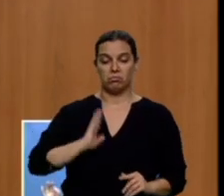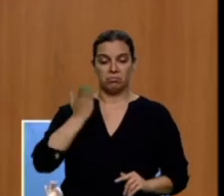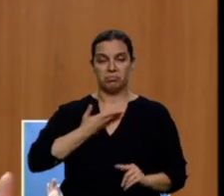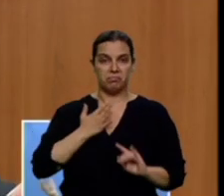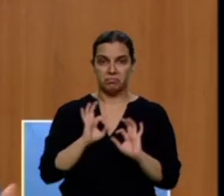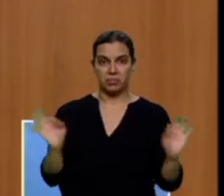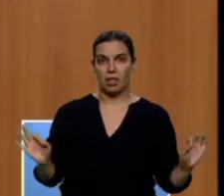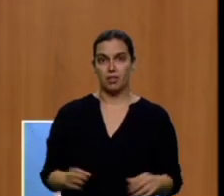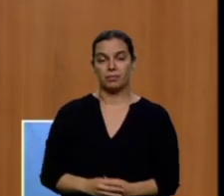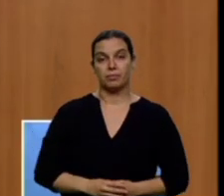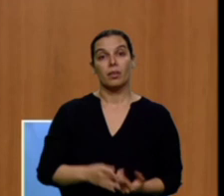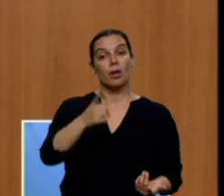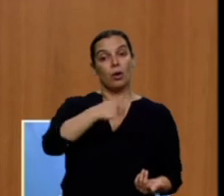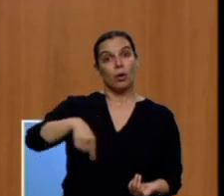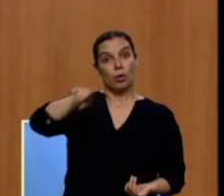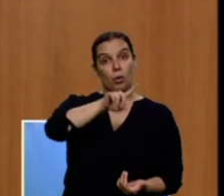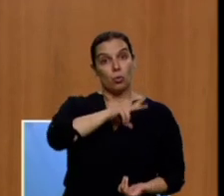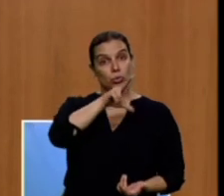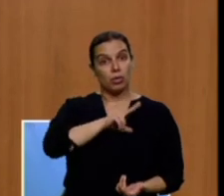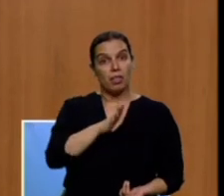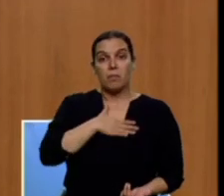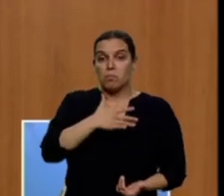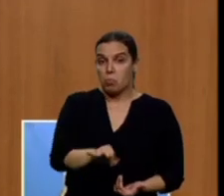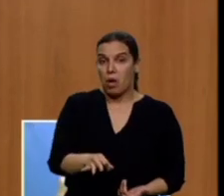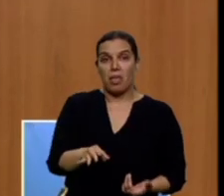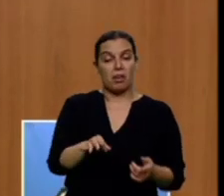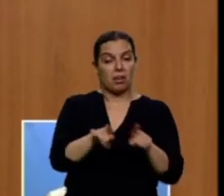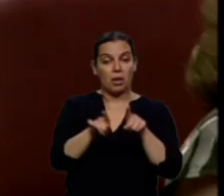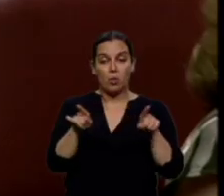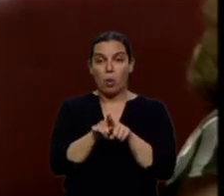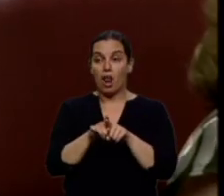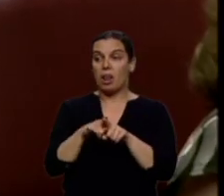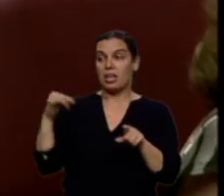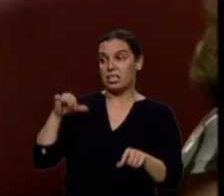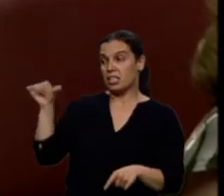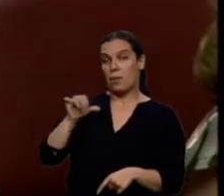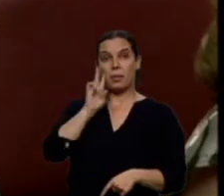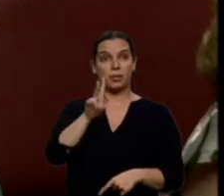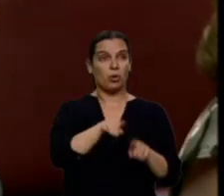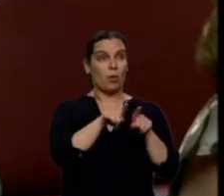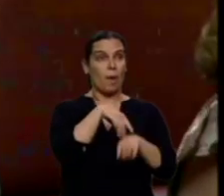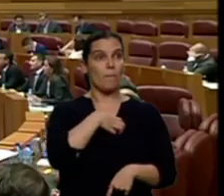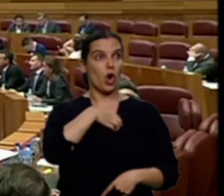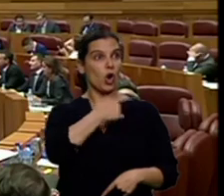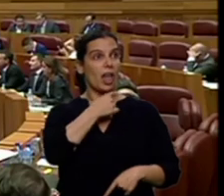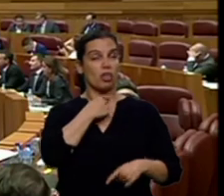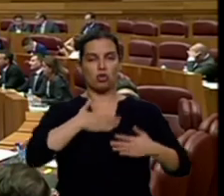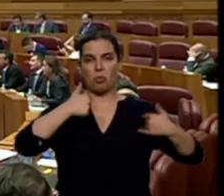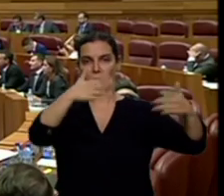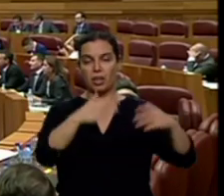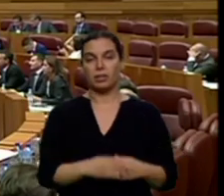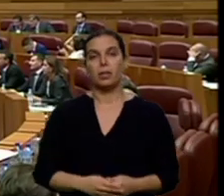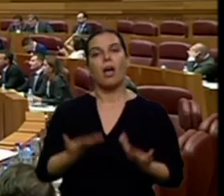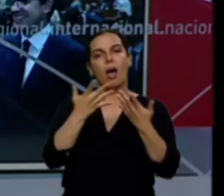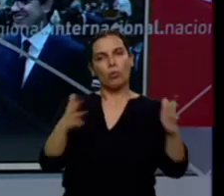Ustedes pueden apuntarse, si quieren, como han hecho estas últimas semanas, al Club de la Comedia. Aún así, se ha comprometido a buscar acuerdos con ellos.